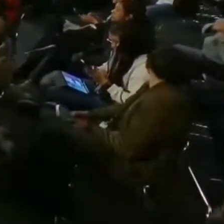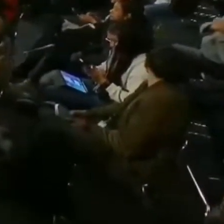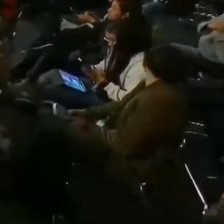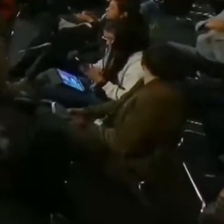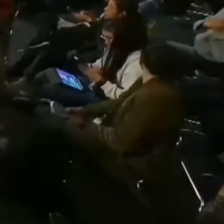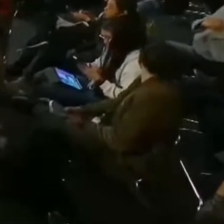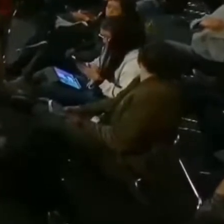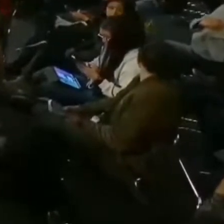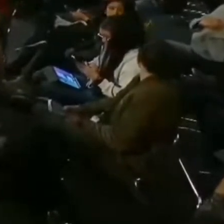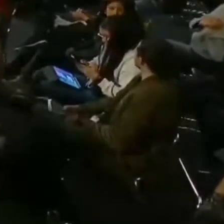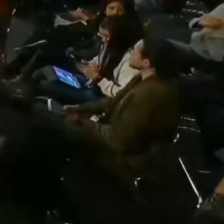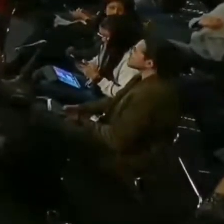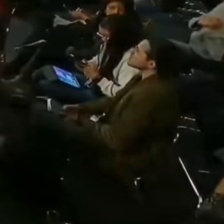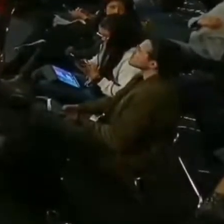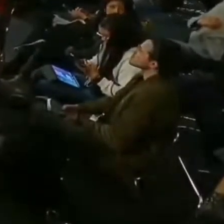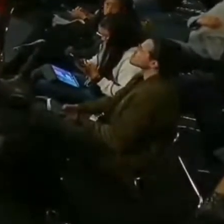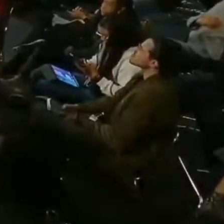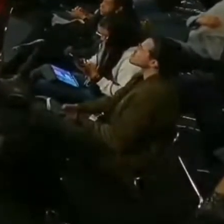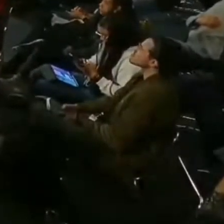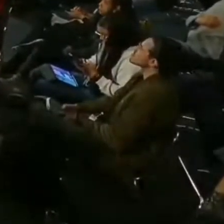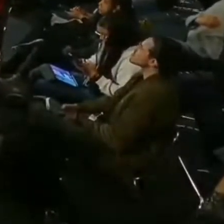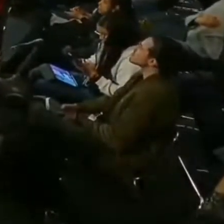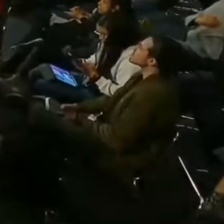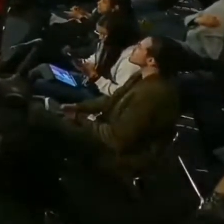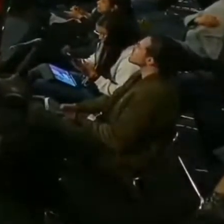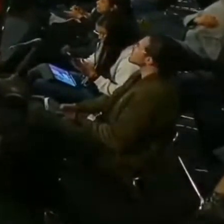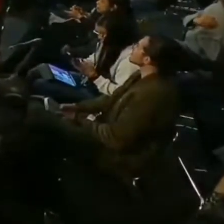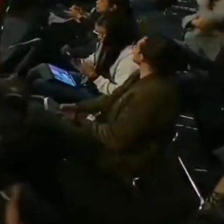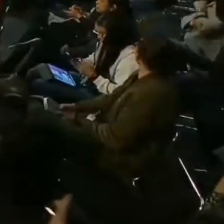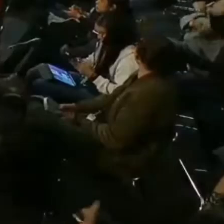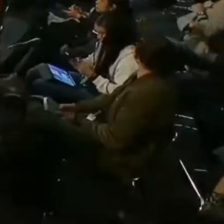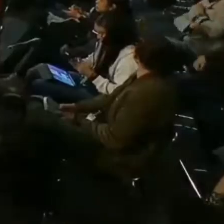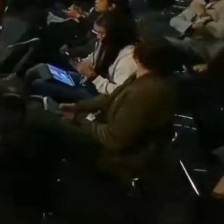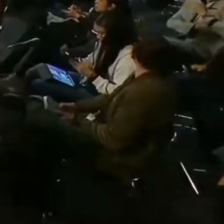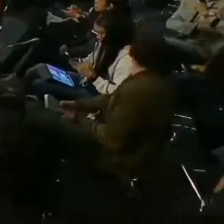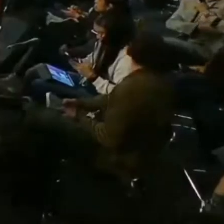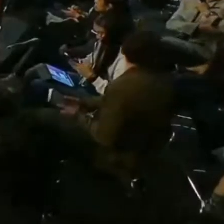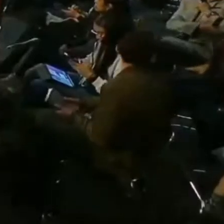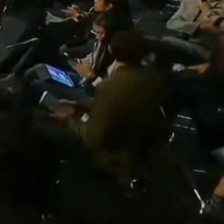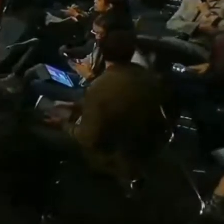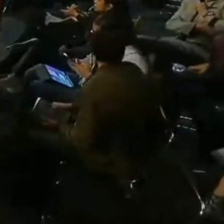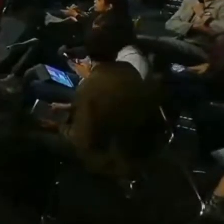A ver, ¿por qué no la compañera que trae chamarra roja?